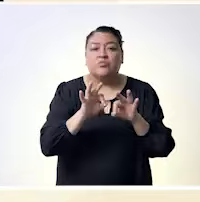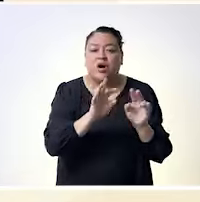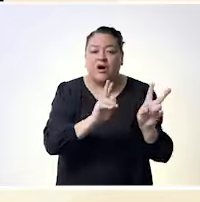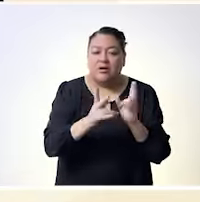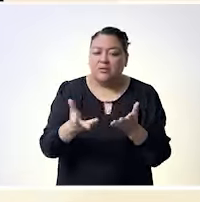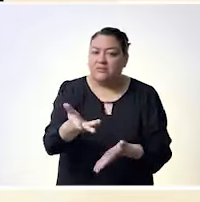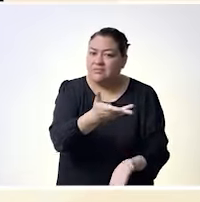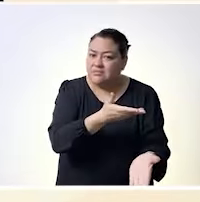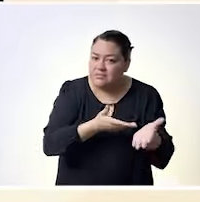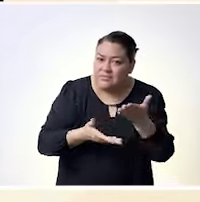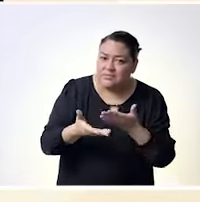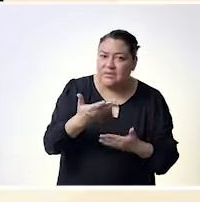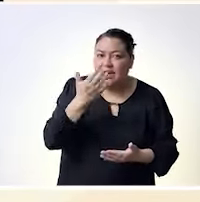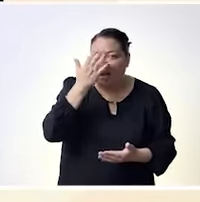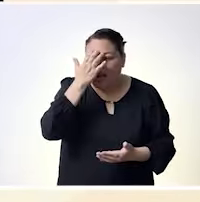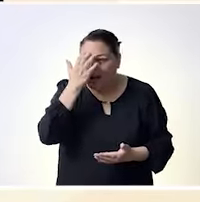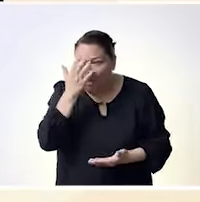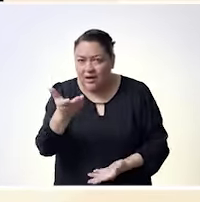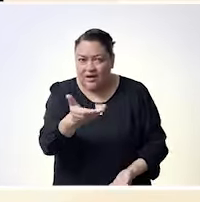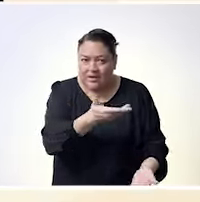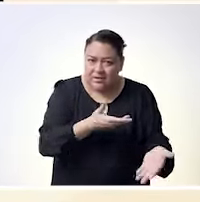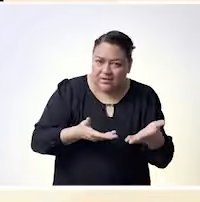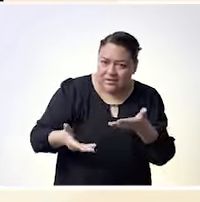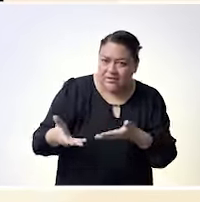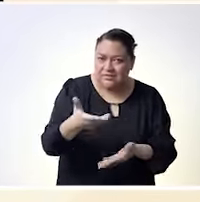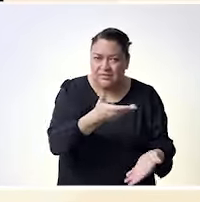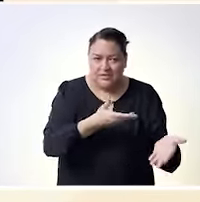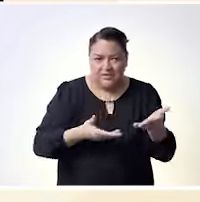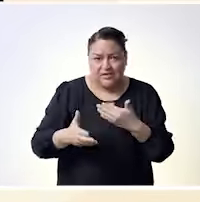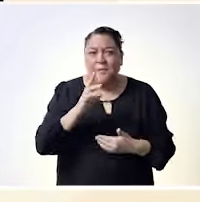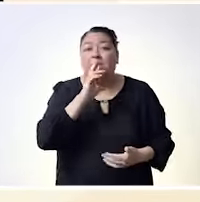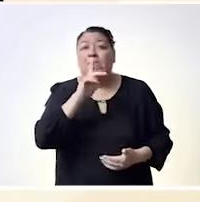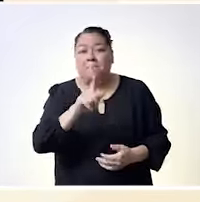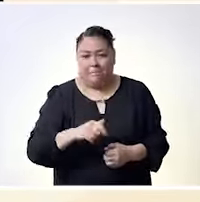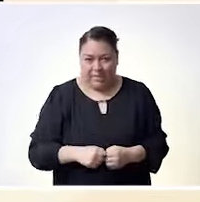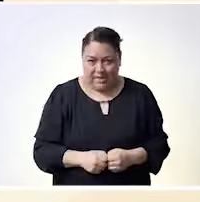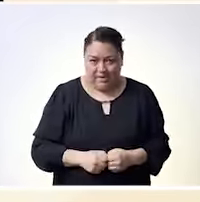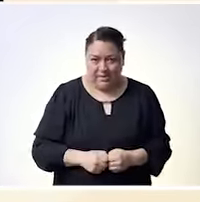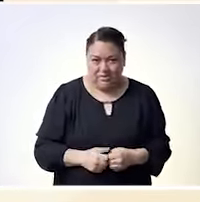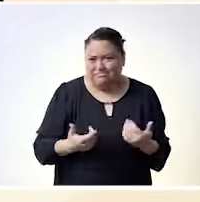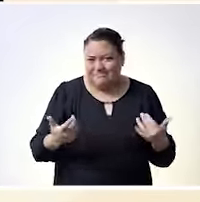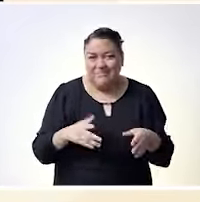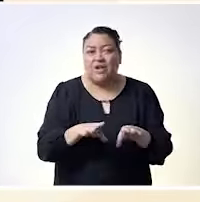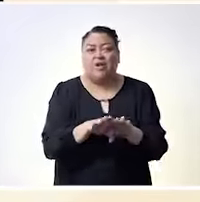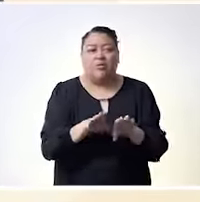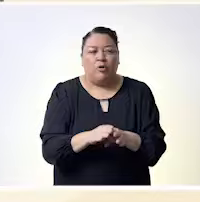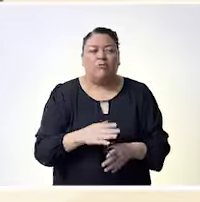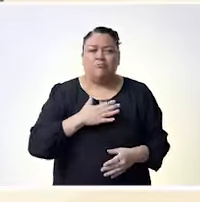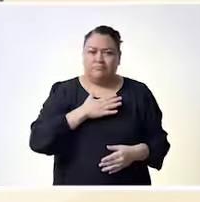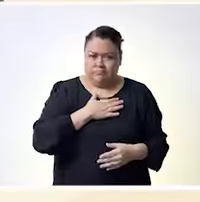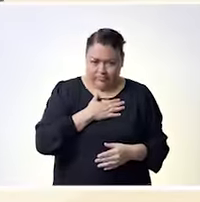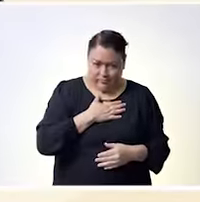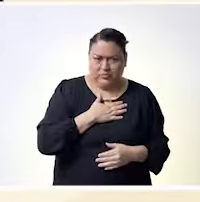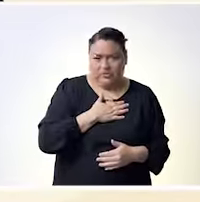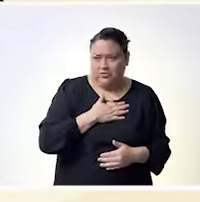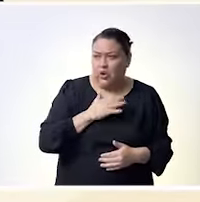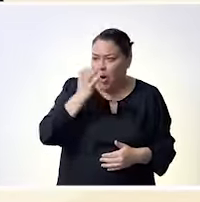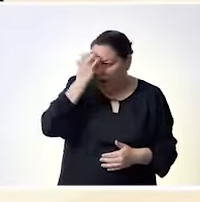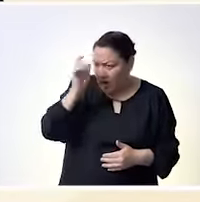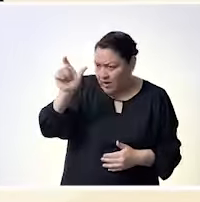permiten llegar cada vez más lejos y a lo mejor yo voy a decir no sé cómo hacerlo aquí no me encuentro